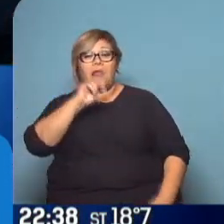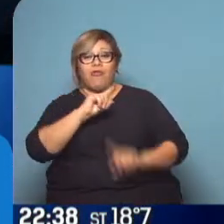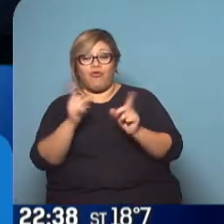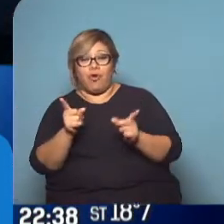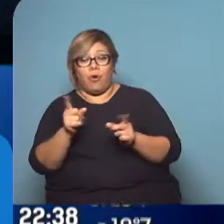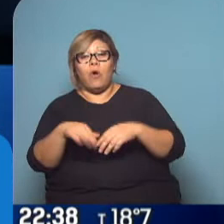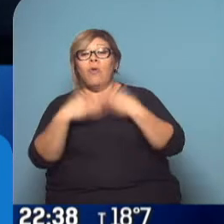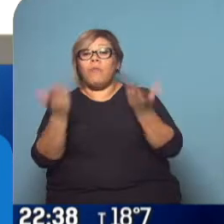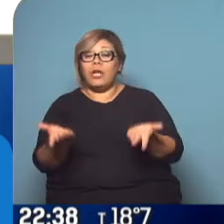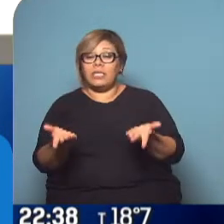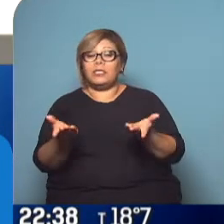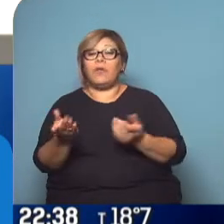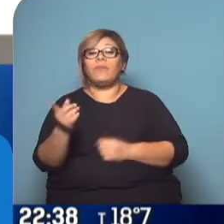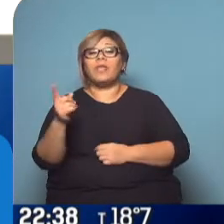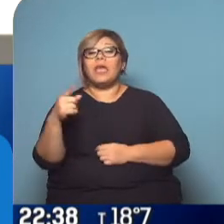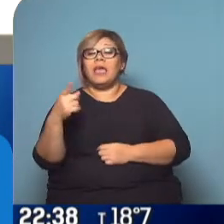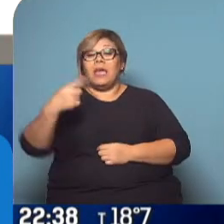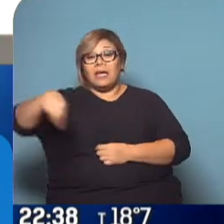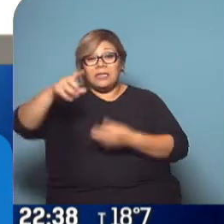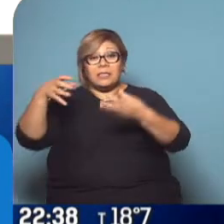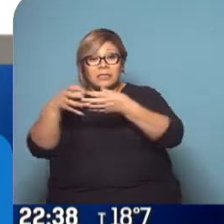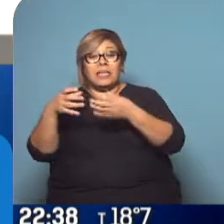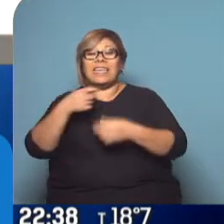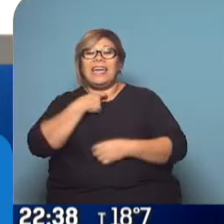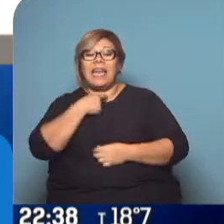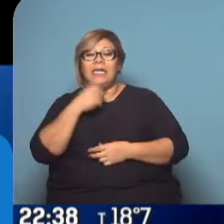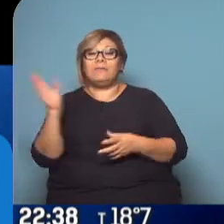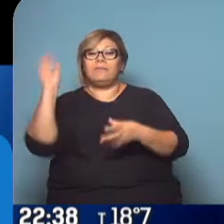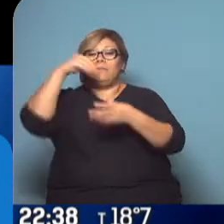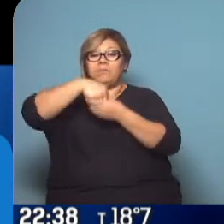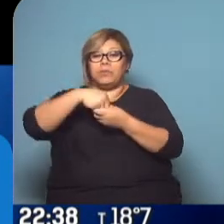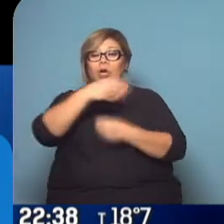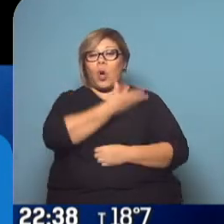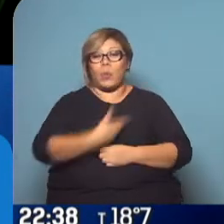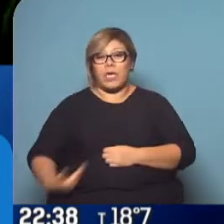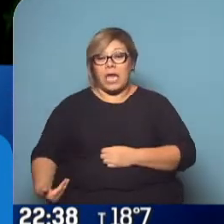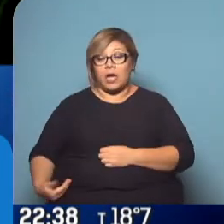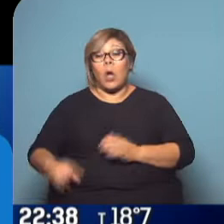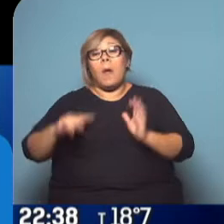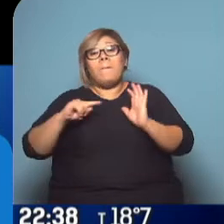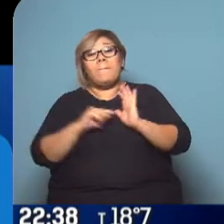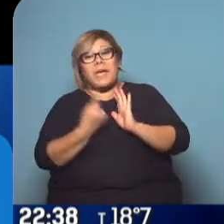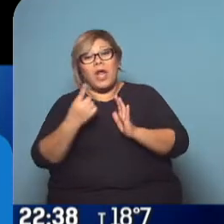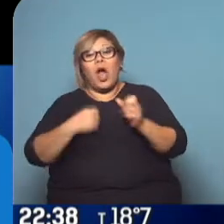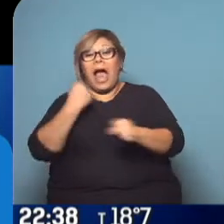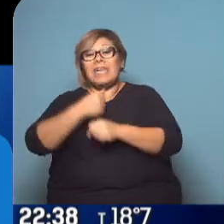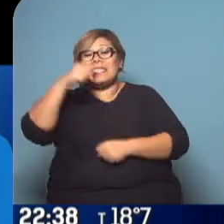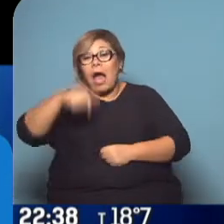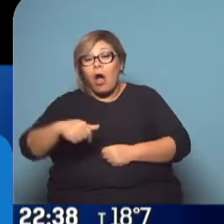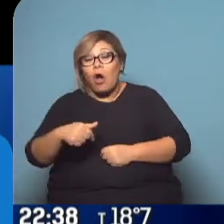ministerios dentro de un futuro gobierno. Eso me parece que es una instancia todavía abierta y bueno, habrá que esperar